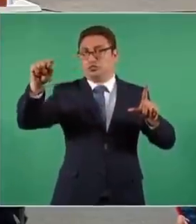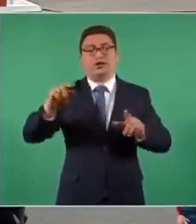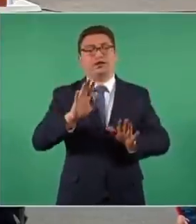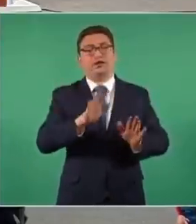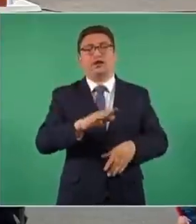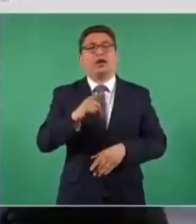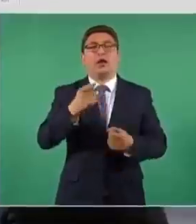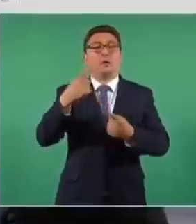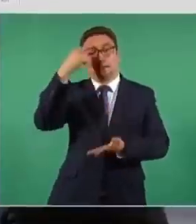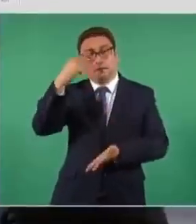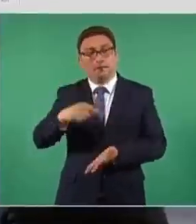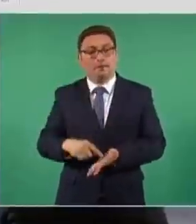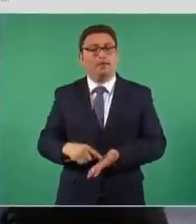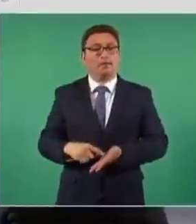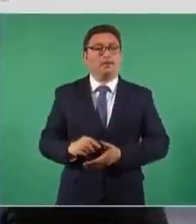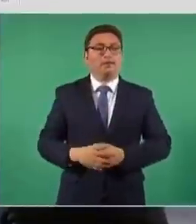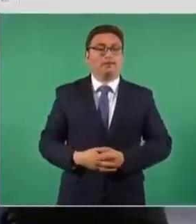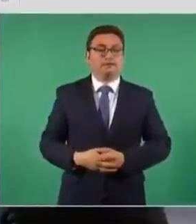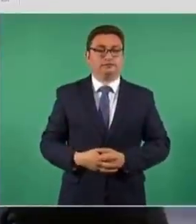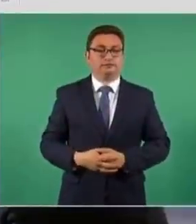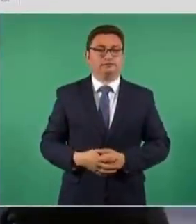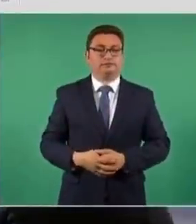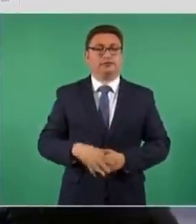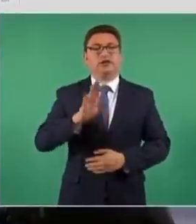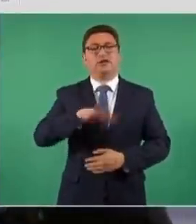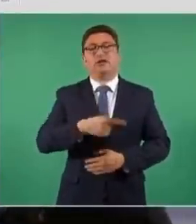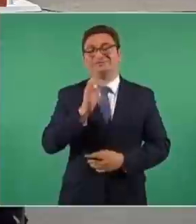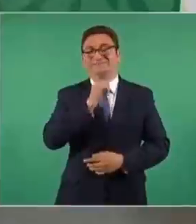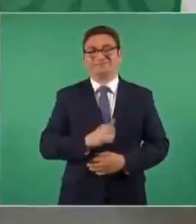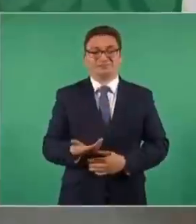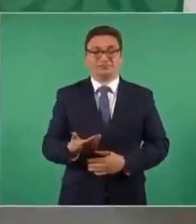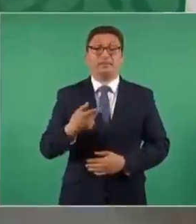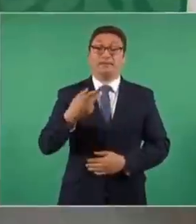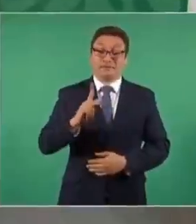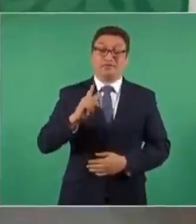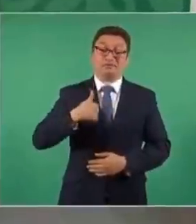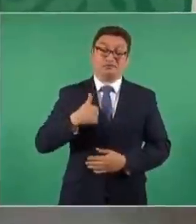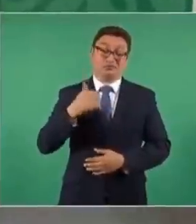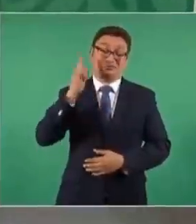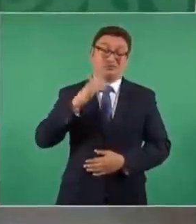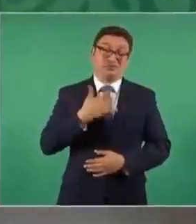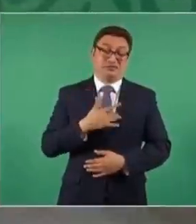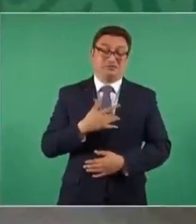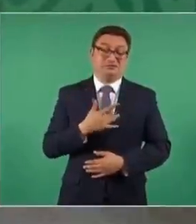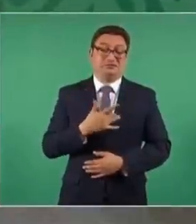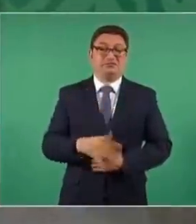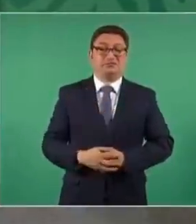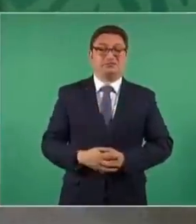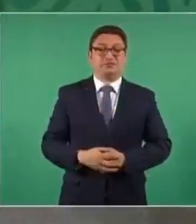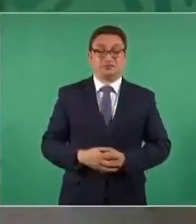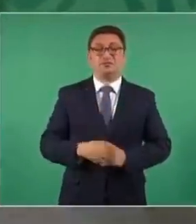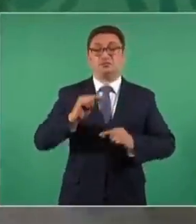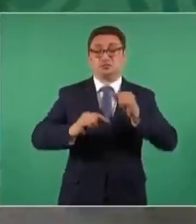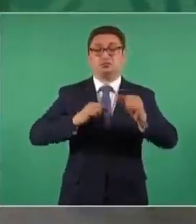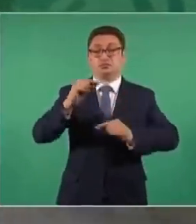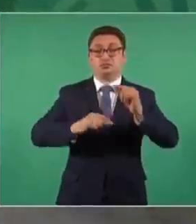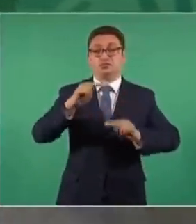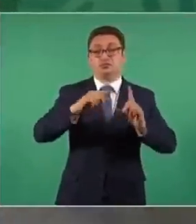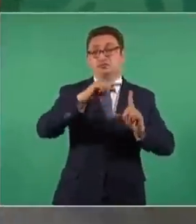dicen ah, este, no es nada, pero yo espero que se vaya